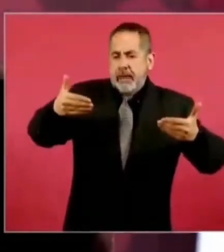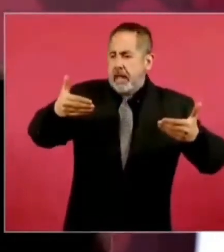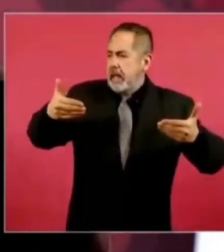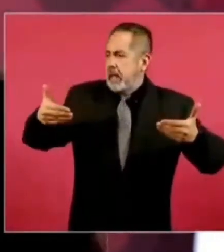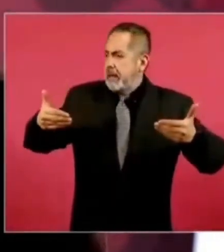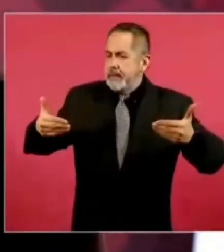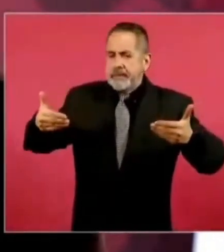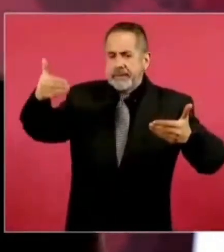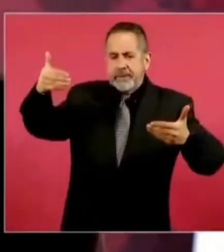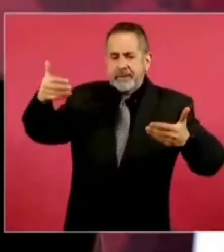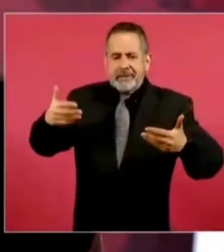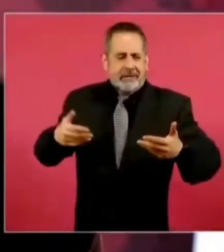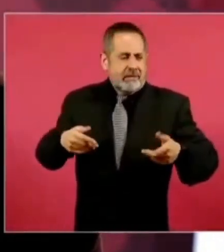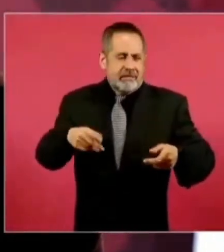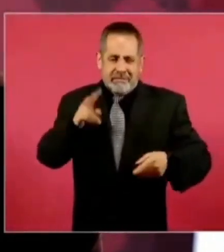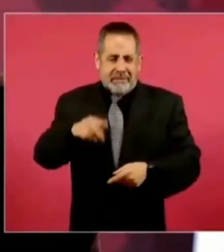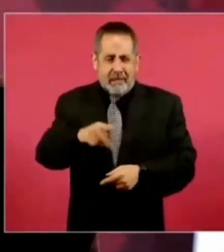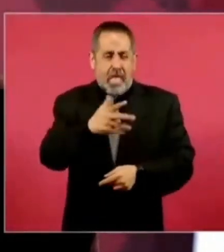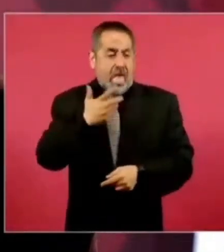que publicidad